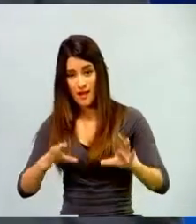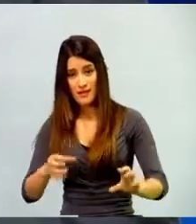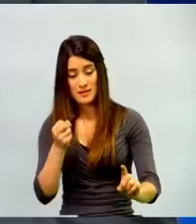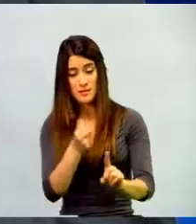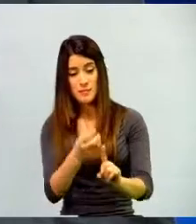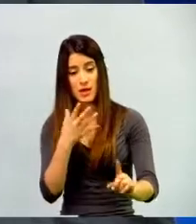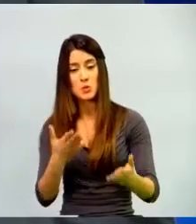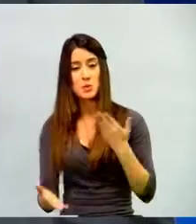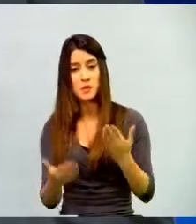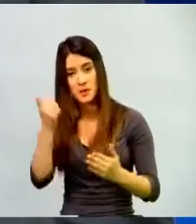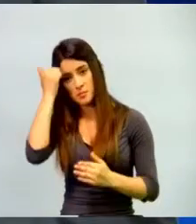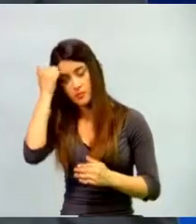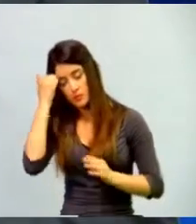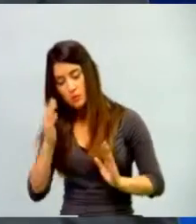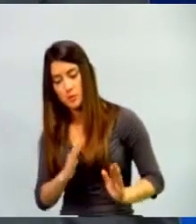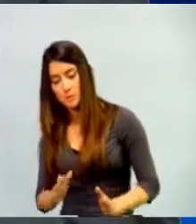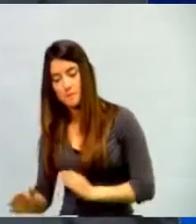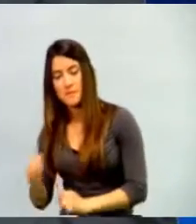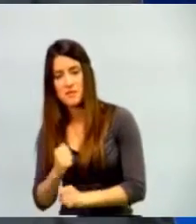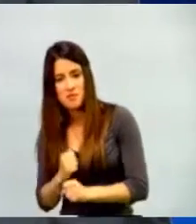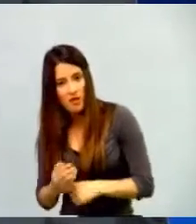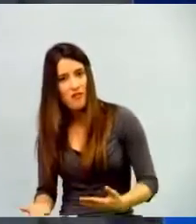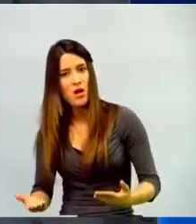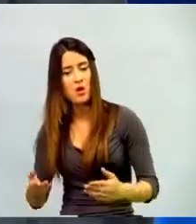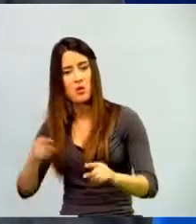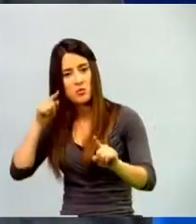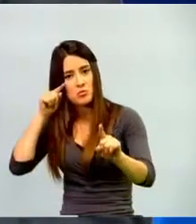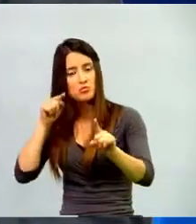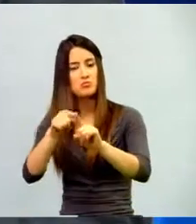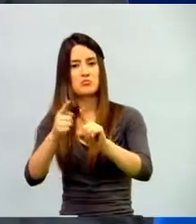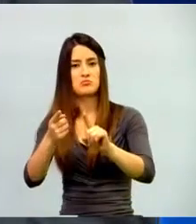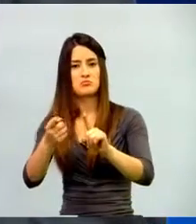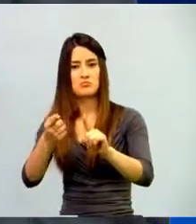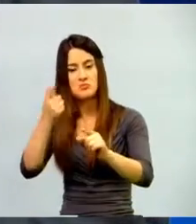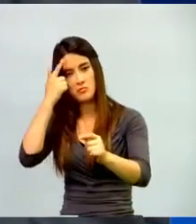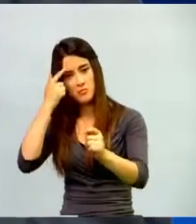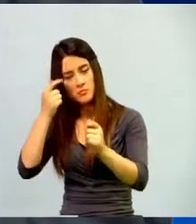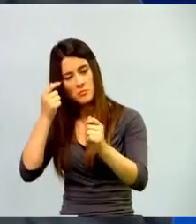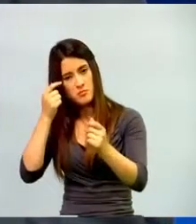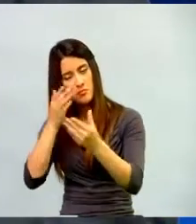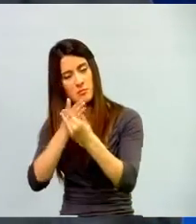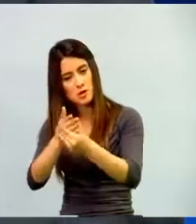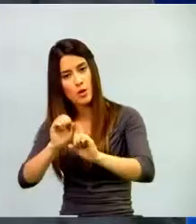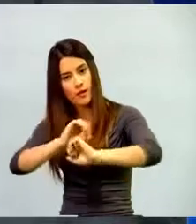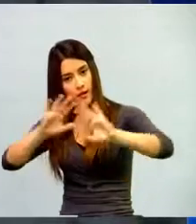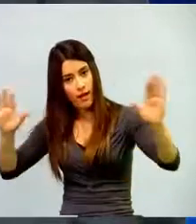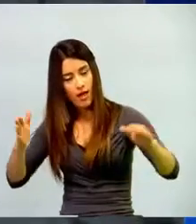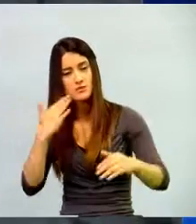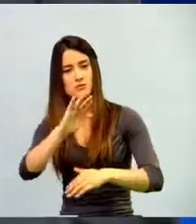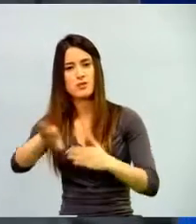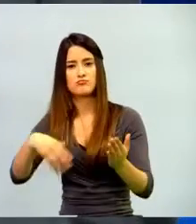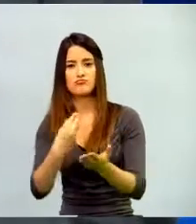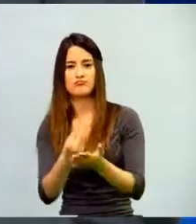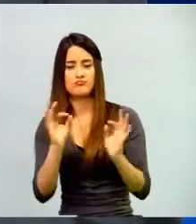y su plan de trabajo. Objetivos y metodología clara benefician o permiten resultados positivos.